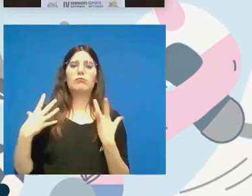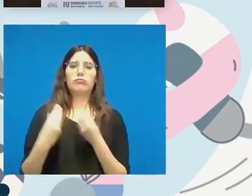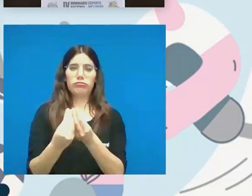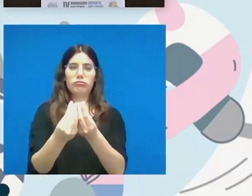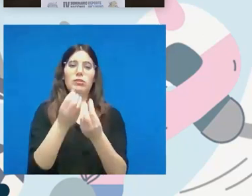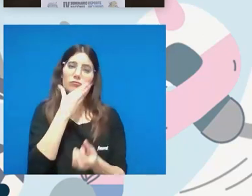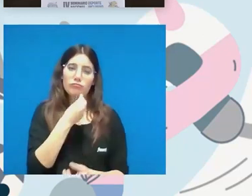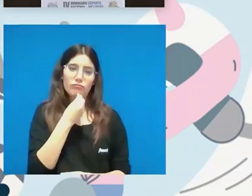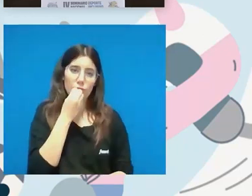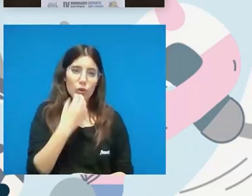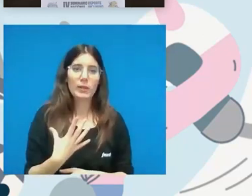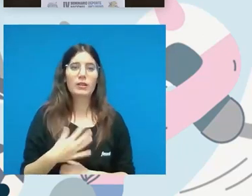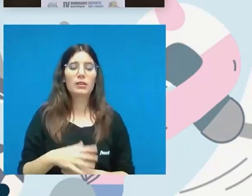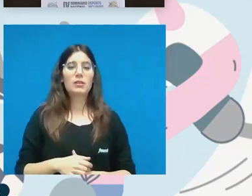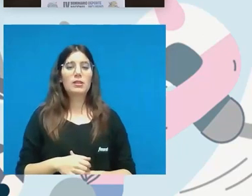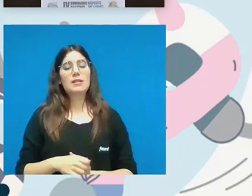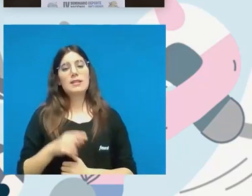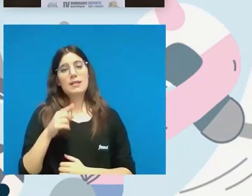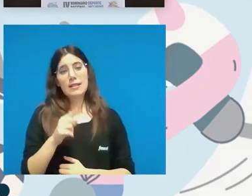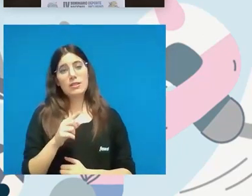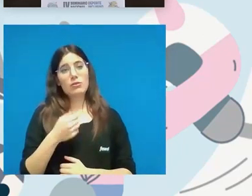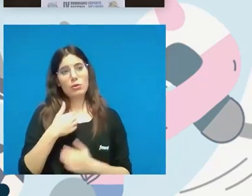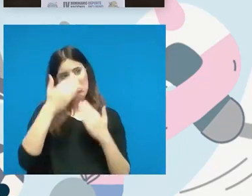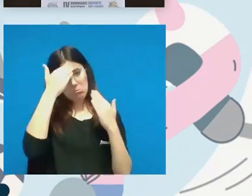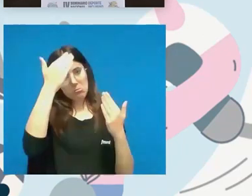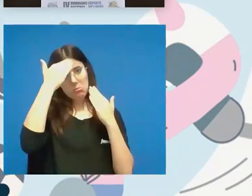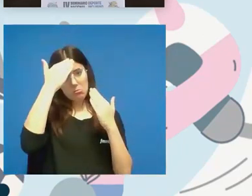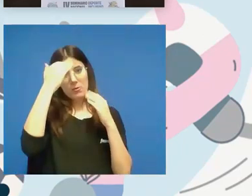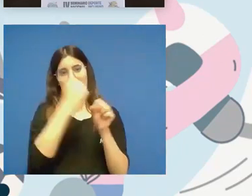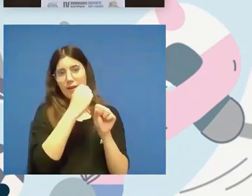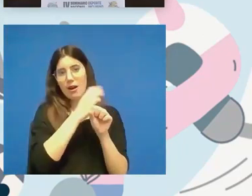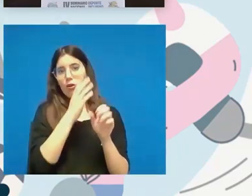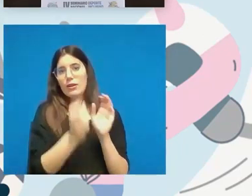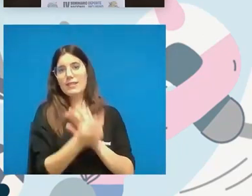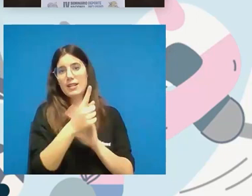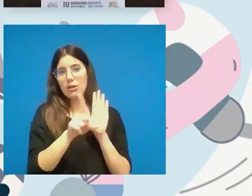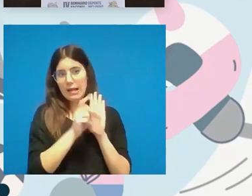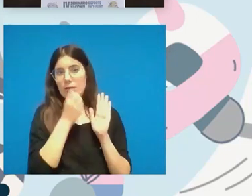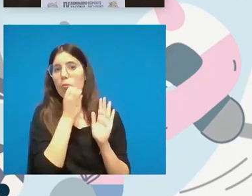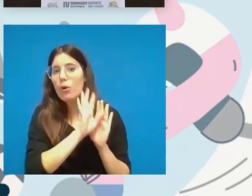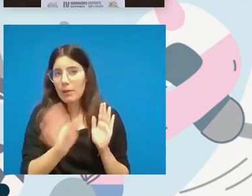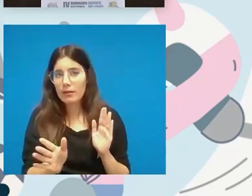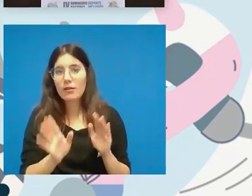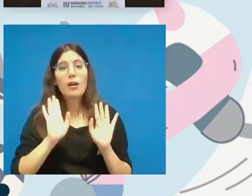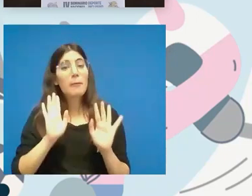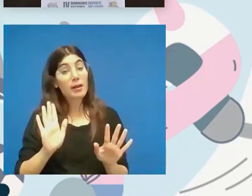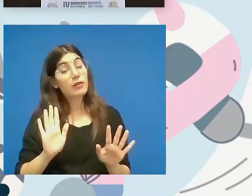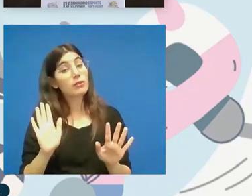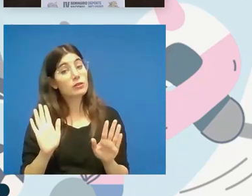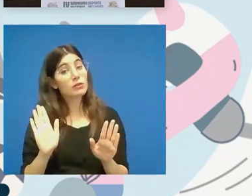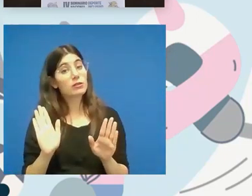bueno pues es de de elogiar el trabajo que se ha hecho y que haya salido esta ley ahora bien entiendo